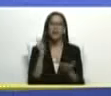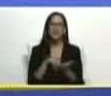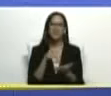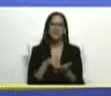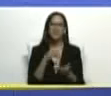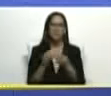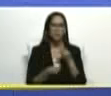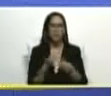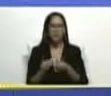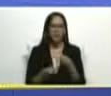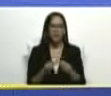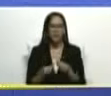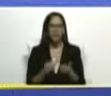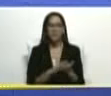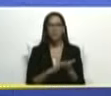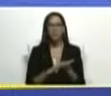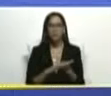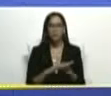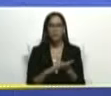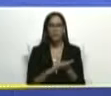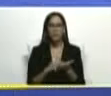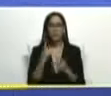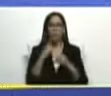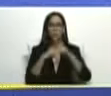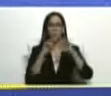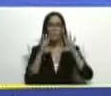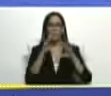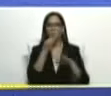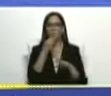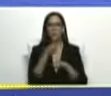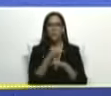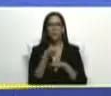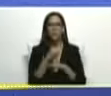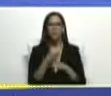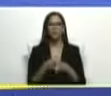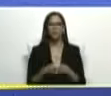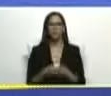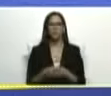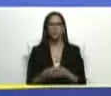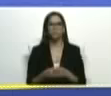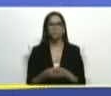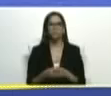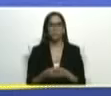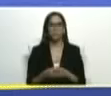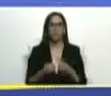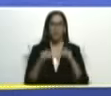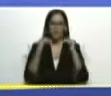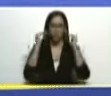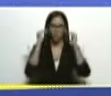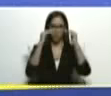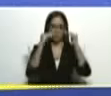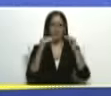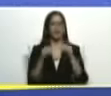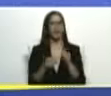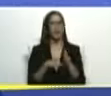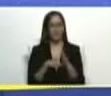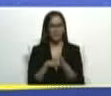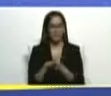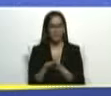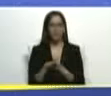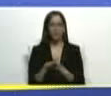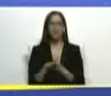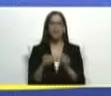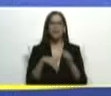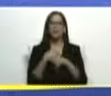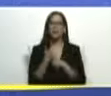gobierno para solucionar uno por diez del buen gobierno remontar la cuesta avanzar hacia